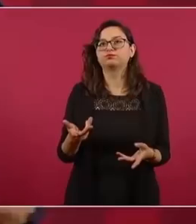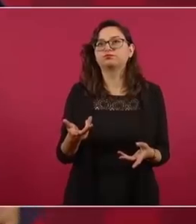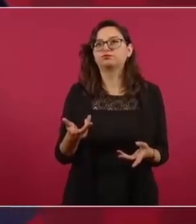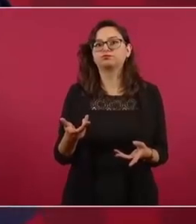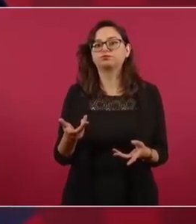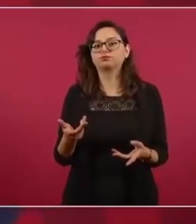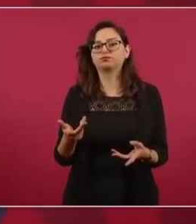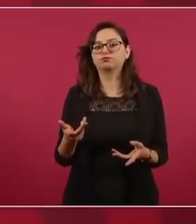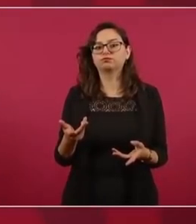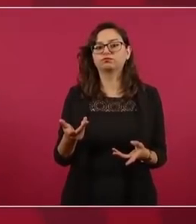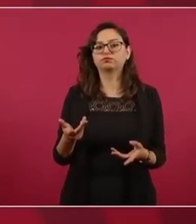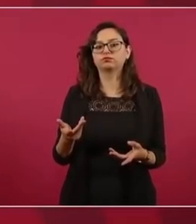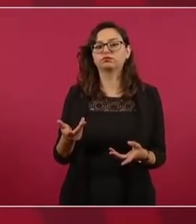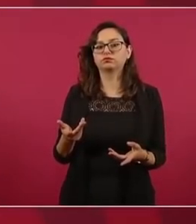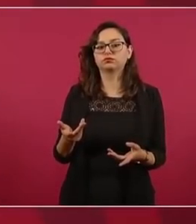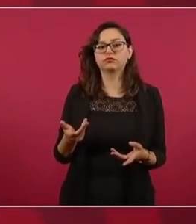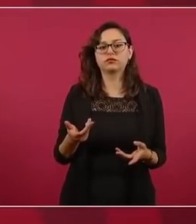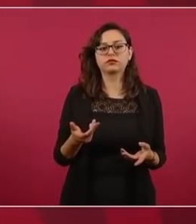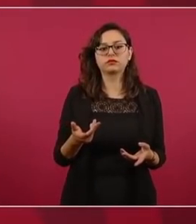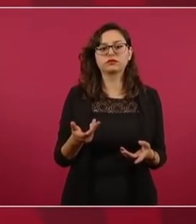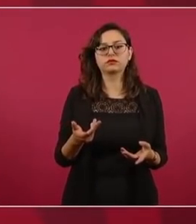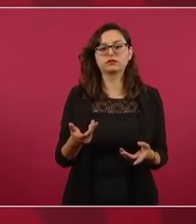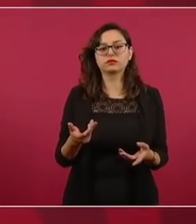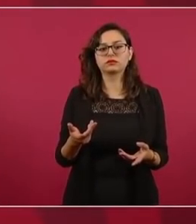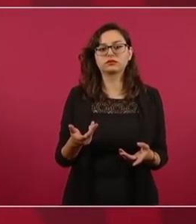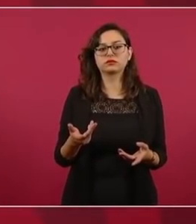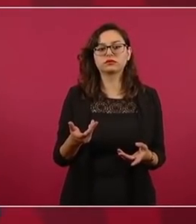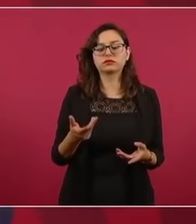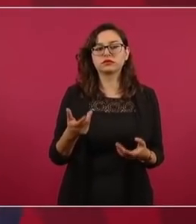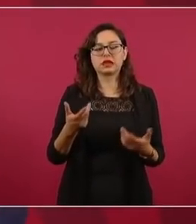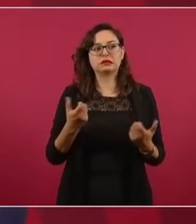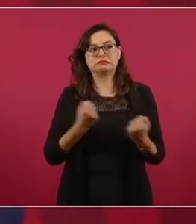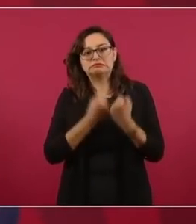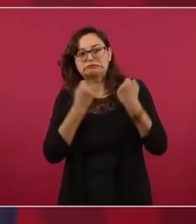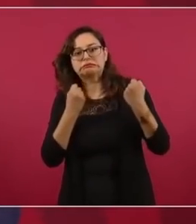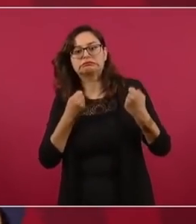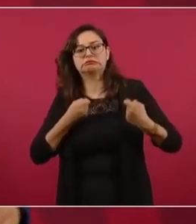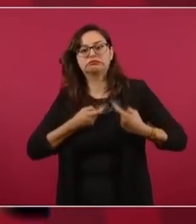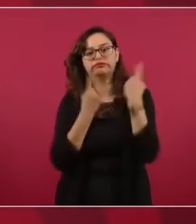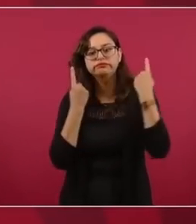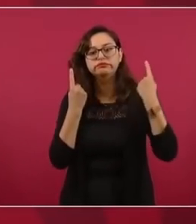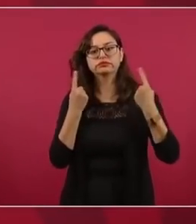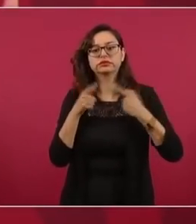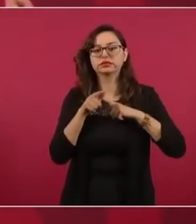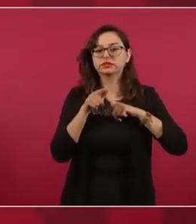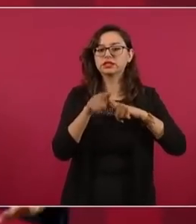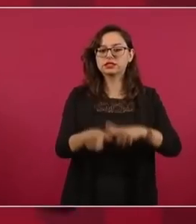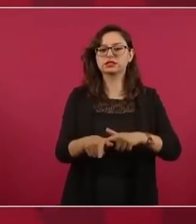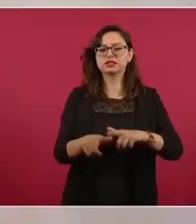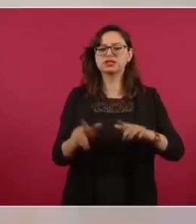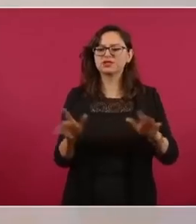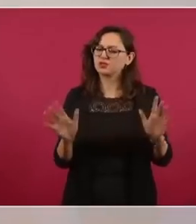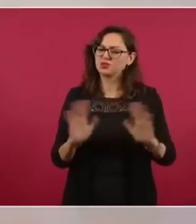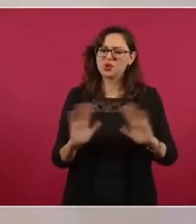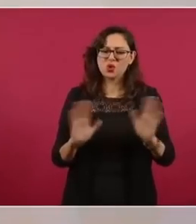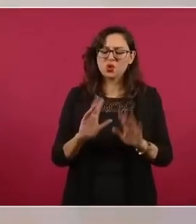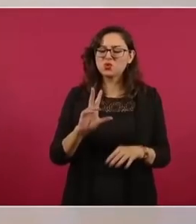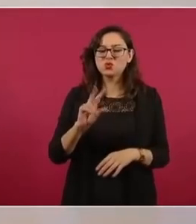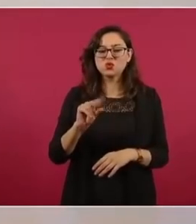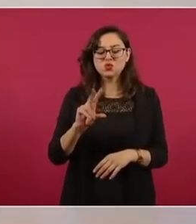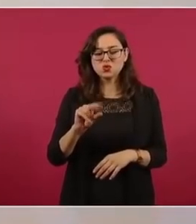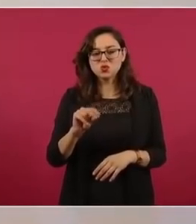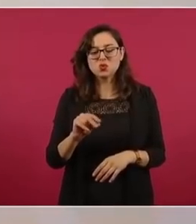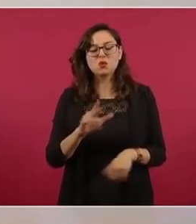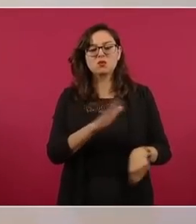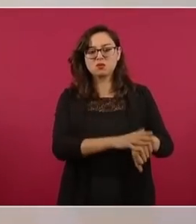confrontar, es llamar la atención de que podemos,